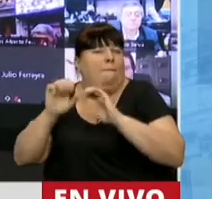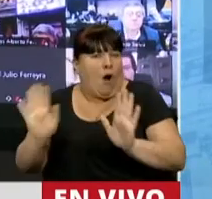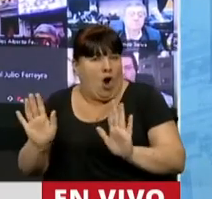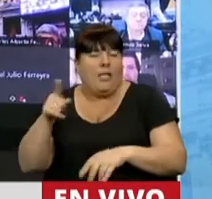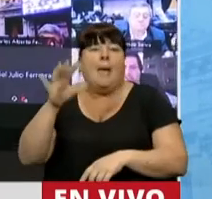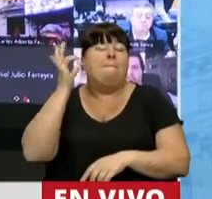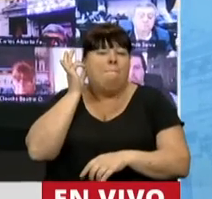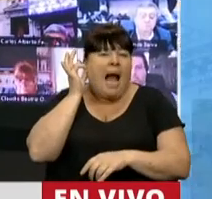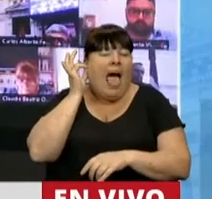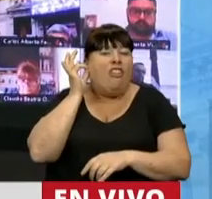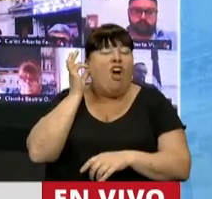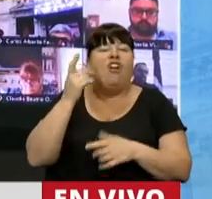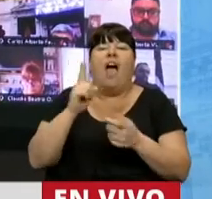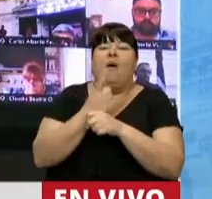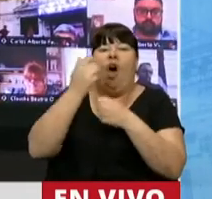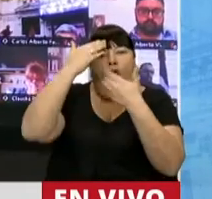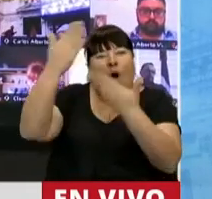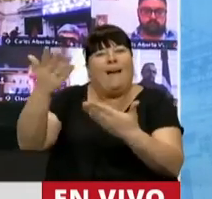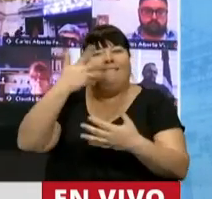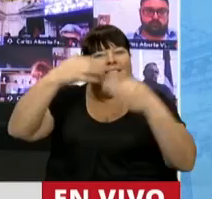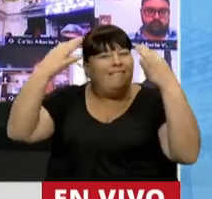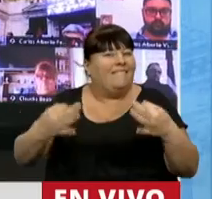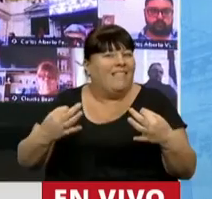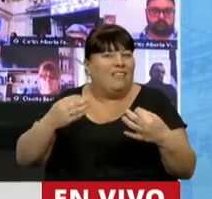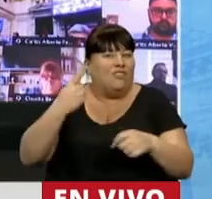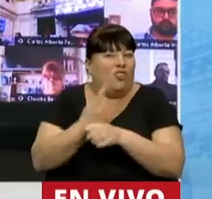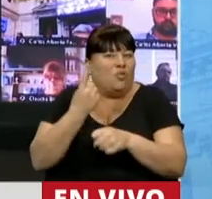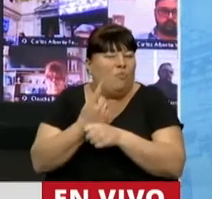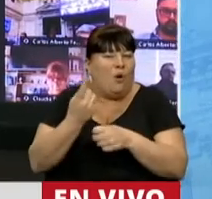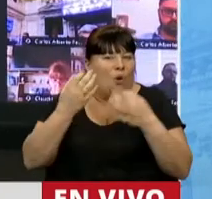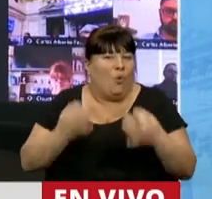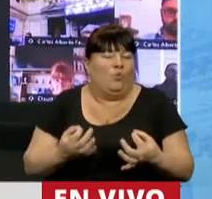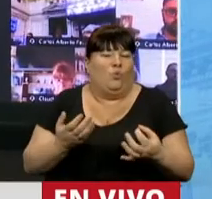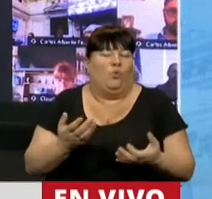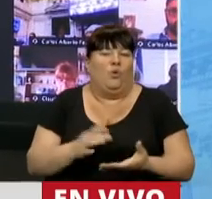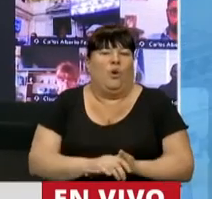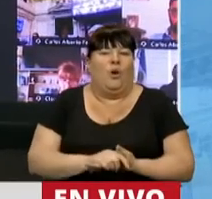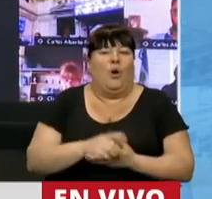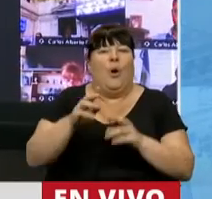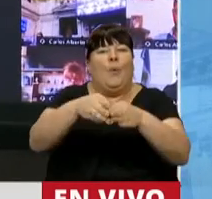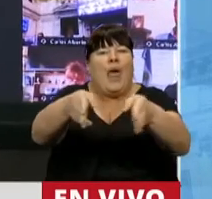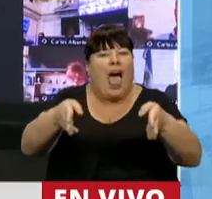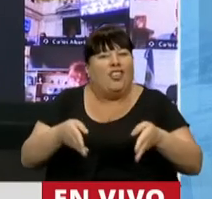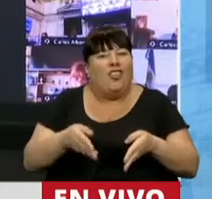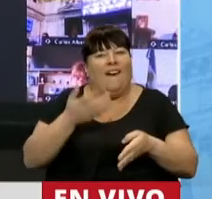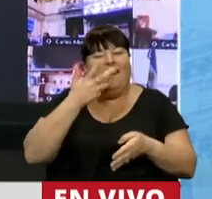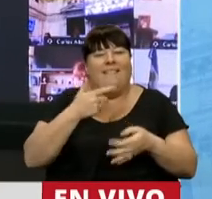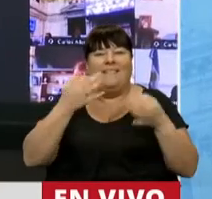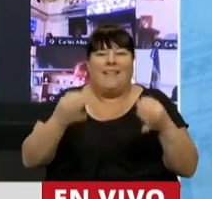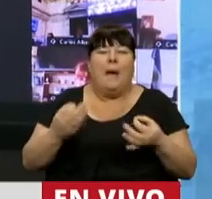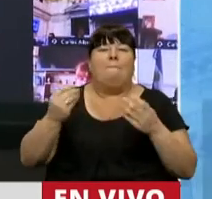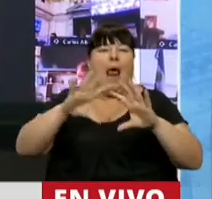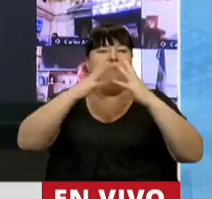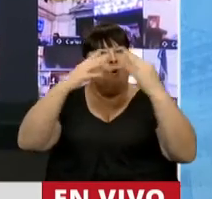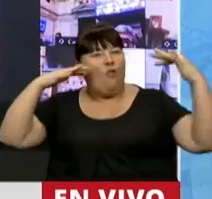A Maradona no le pudimos brindar un homenaje como se merecía, tener un velatorio que